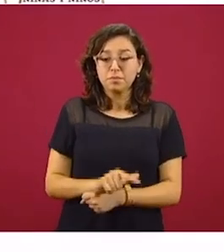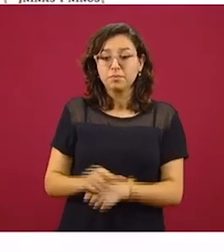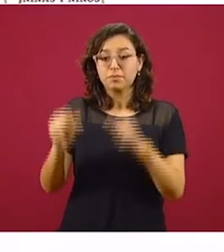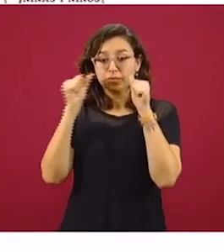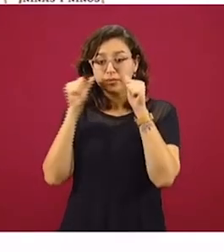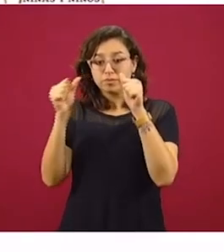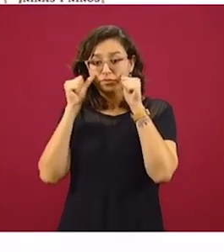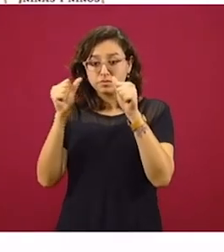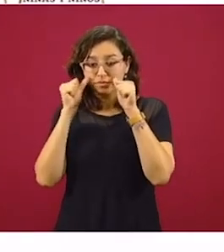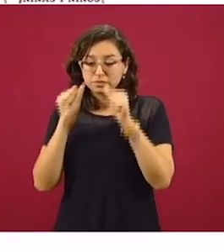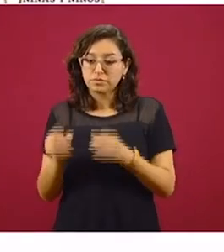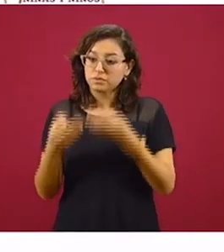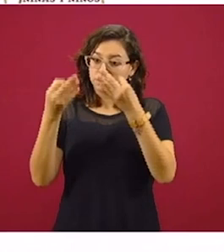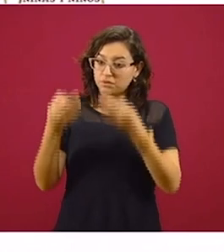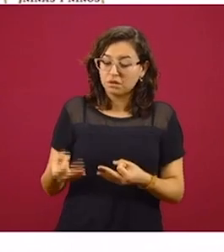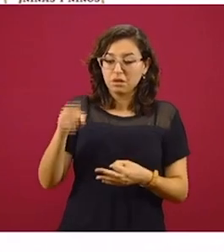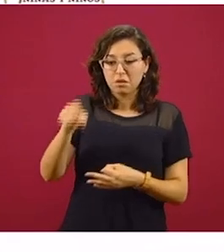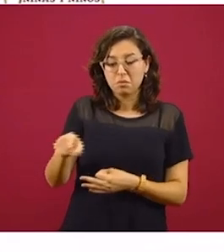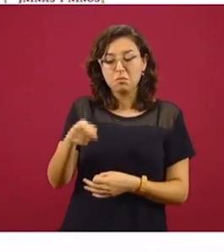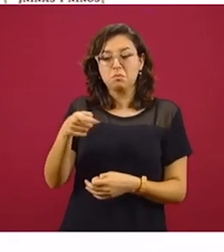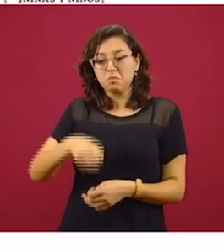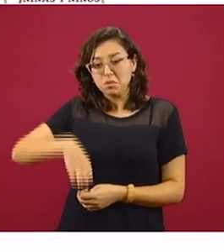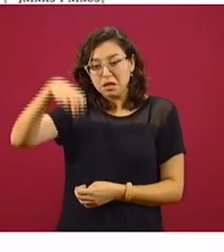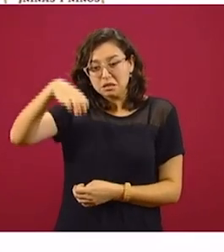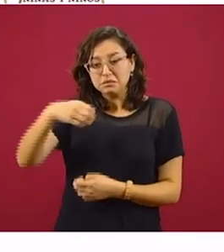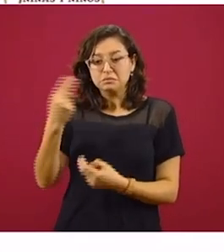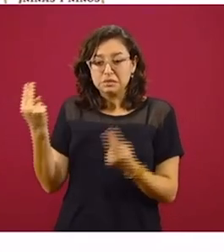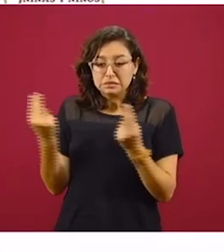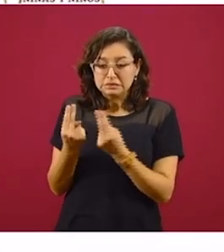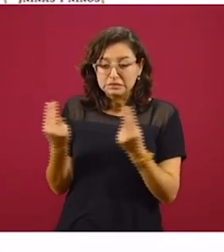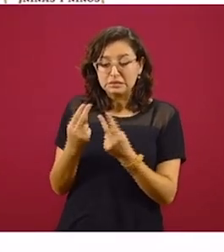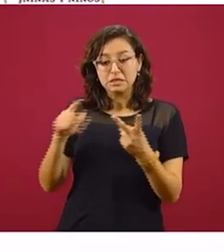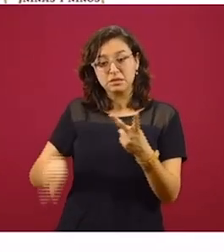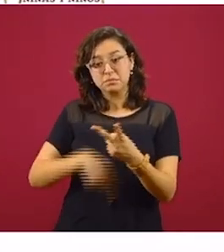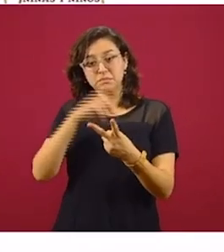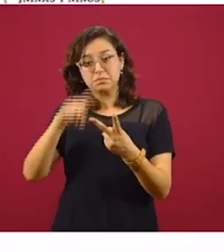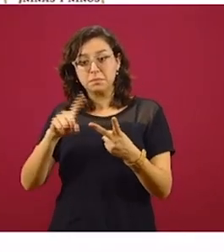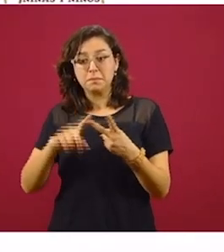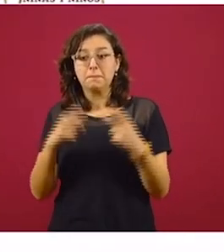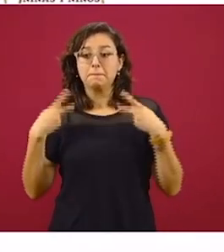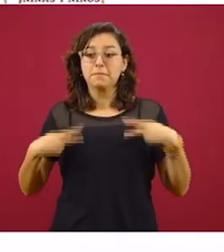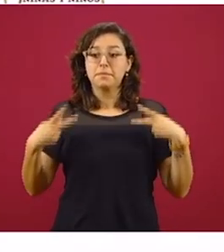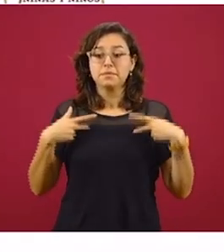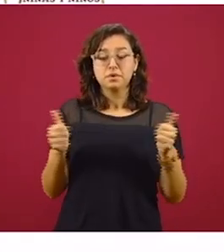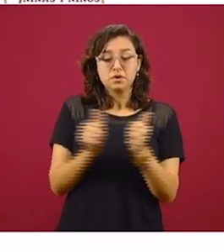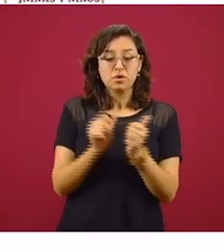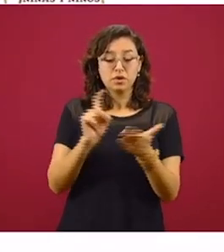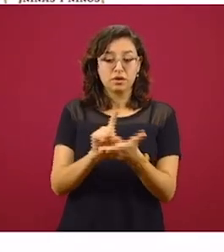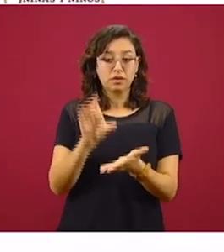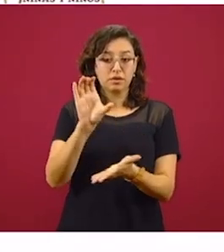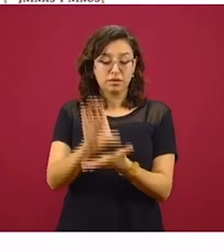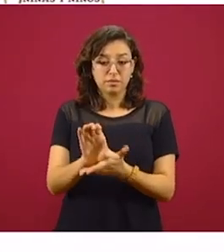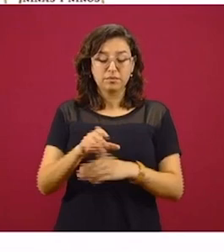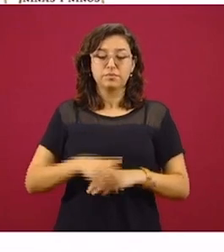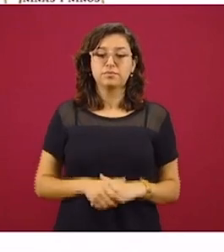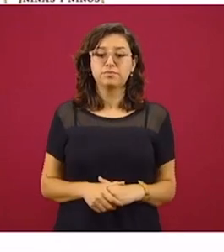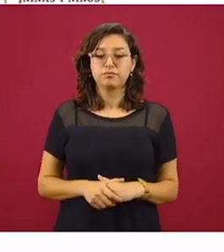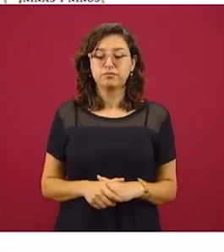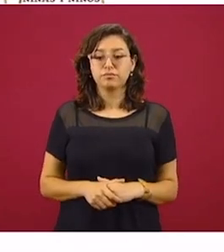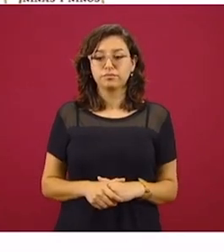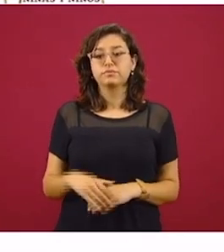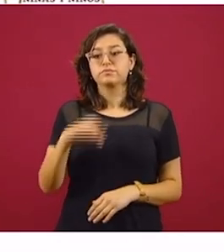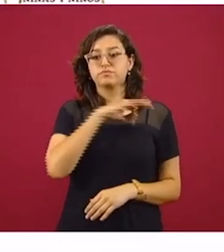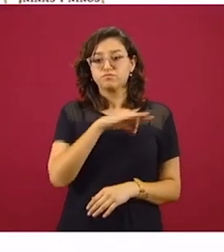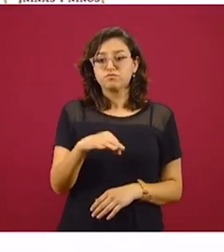conforme a sus necesidades y a las personas con discapacidad. Hay que, como